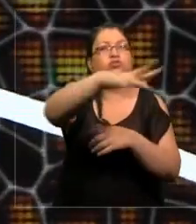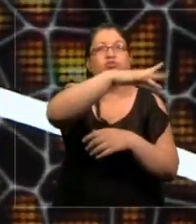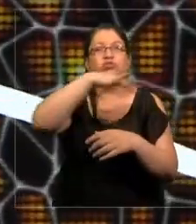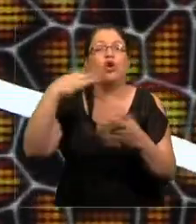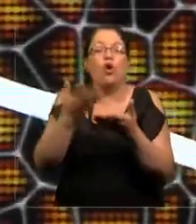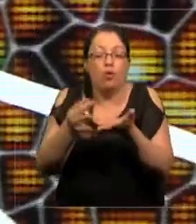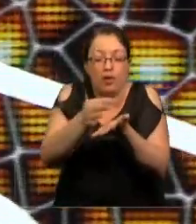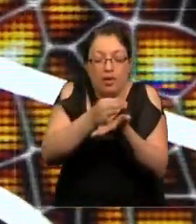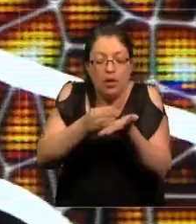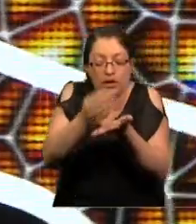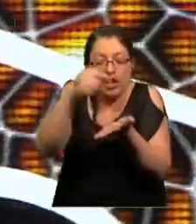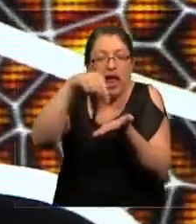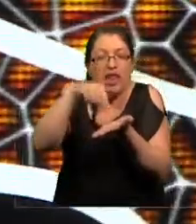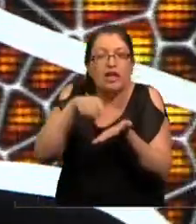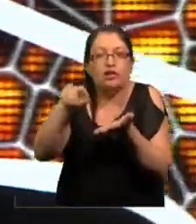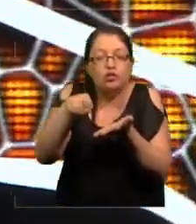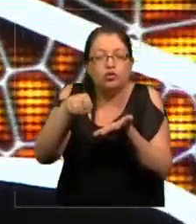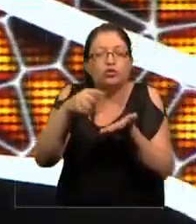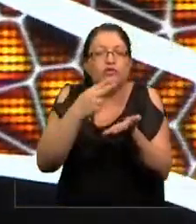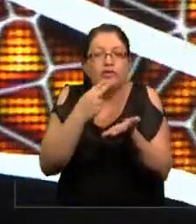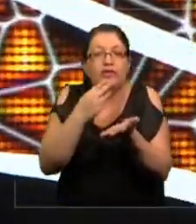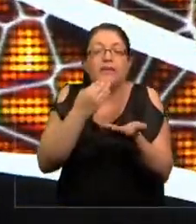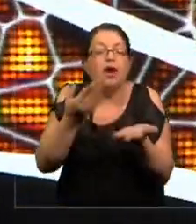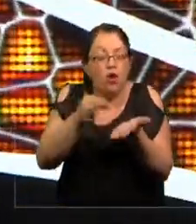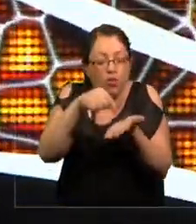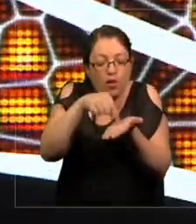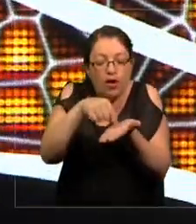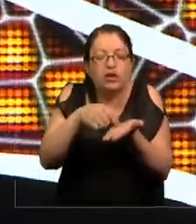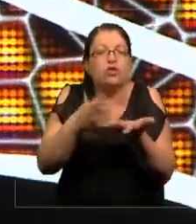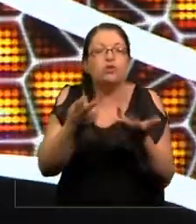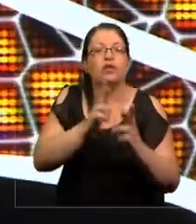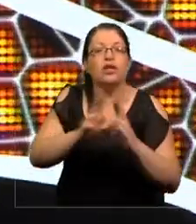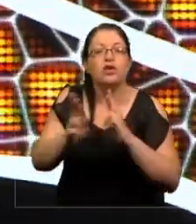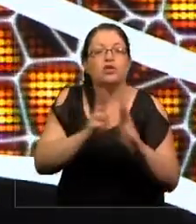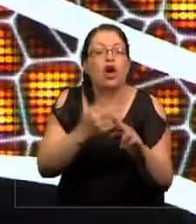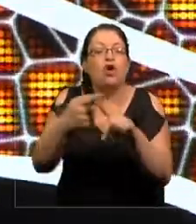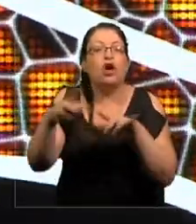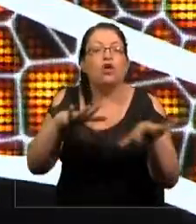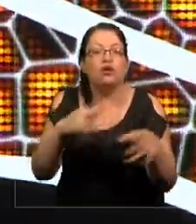su célula y cómo usted se relaciona con el resto de la vida.